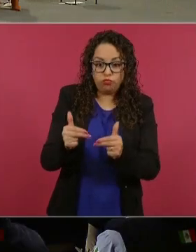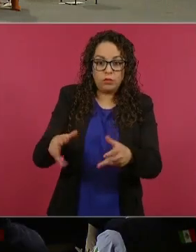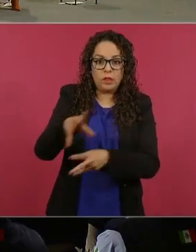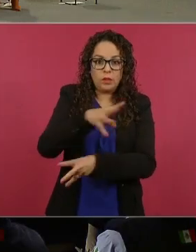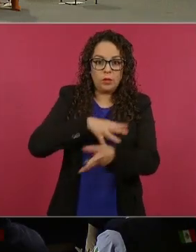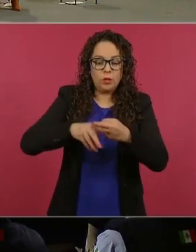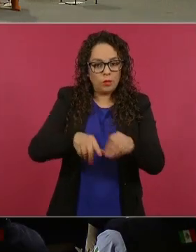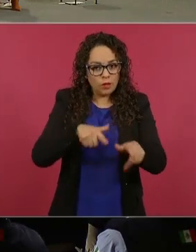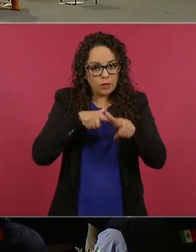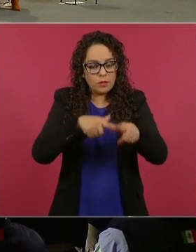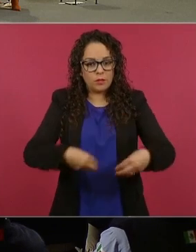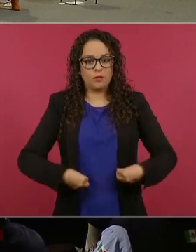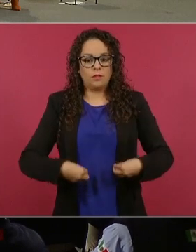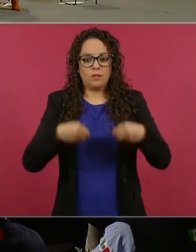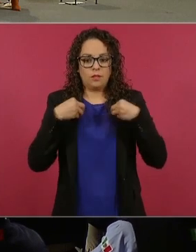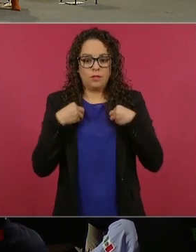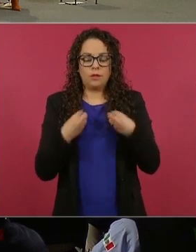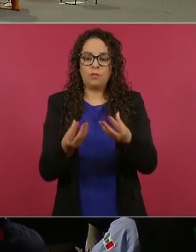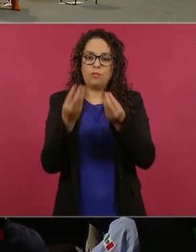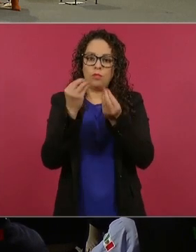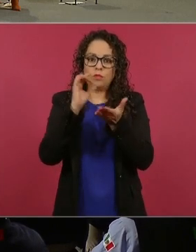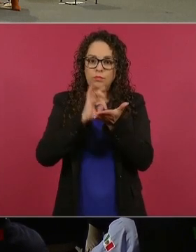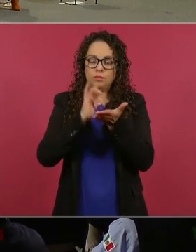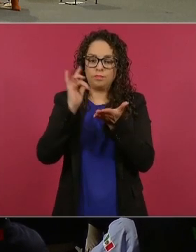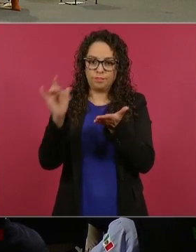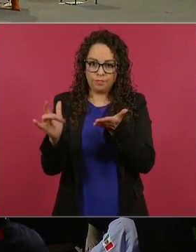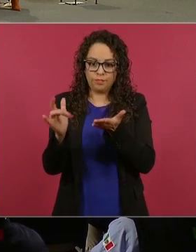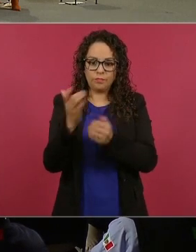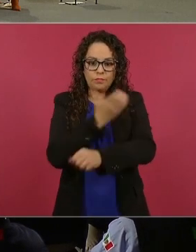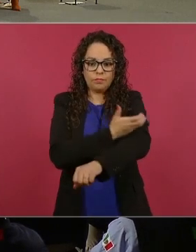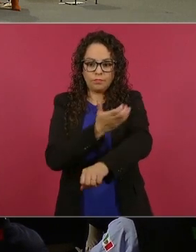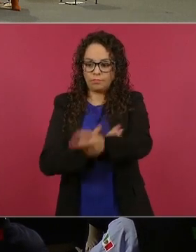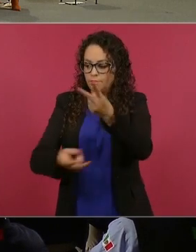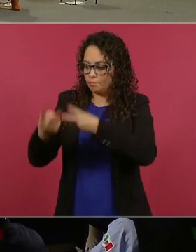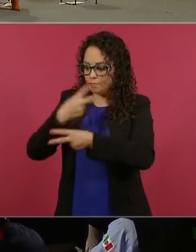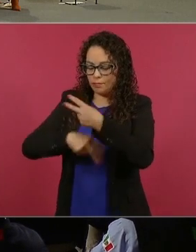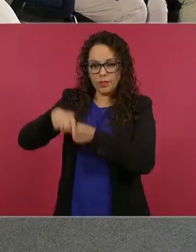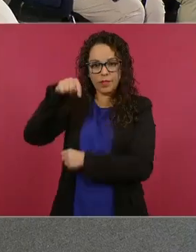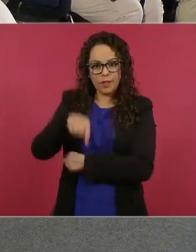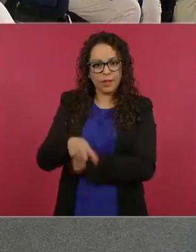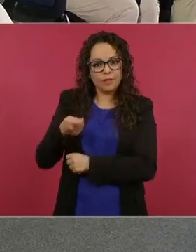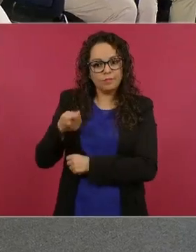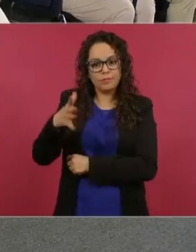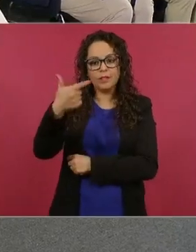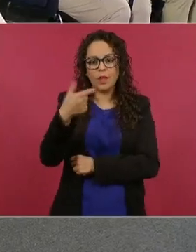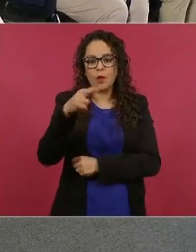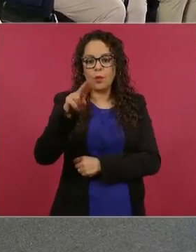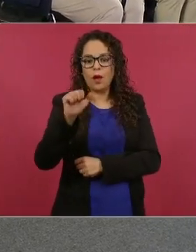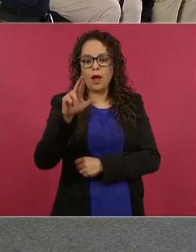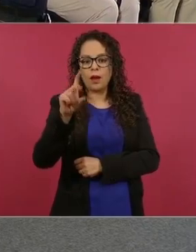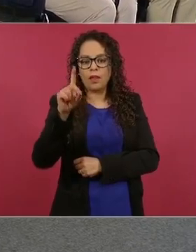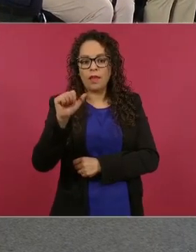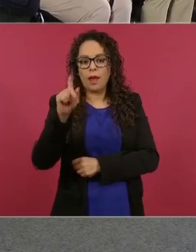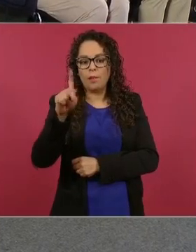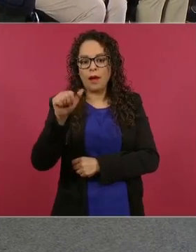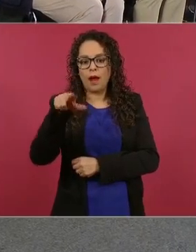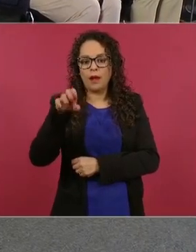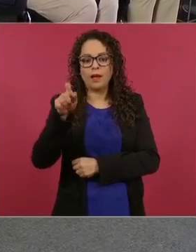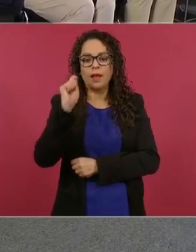gracias, presidente, muchas gracias a los compañeros guardaparques que nos acompañan el día de hoy y si nos permite quisiéramos compartirles un video.